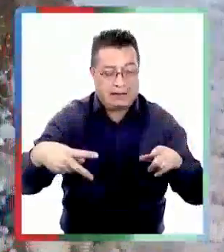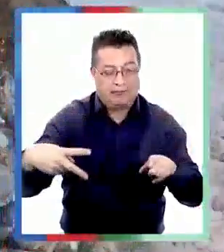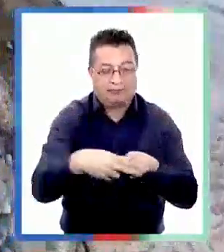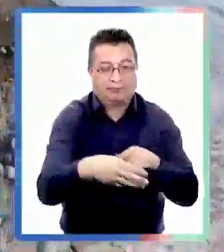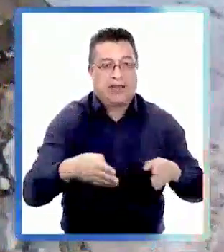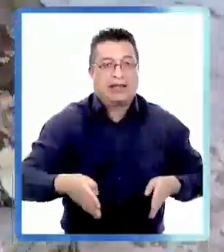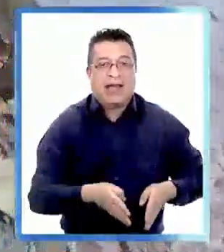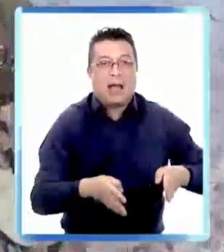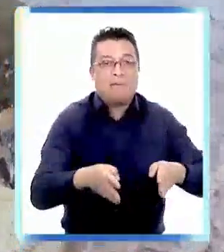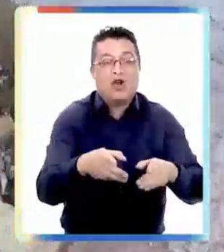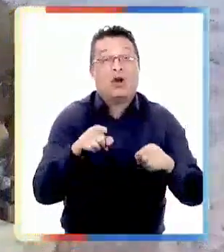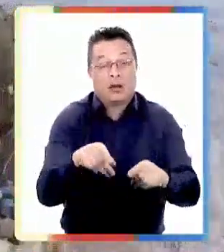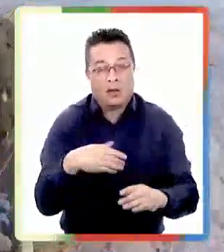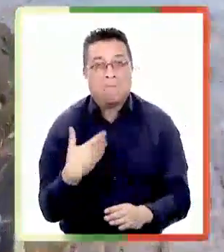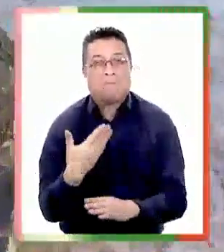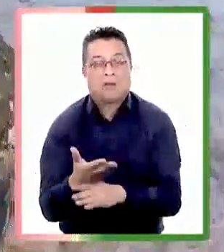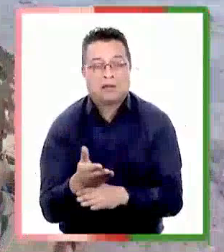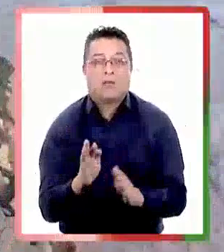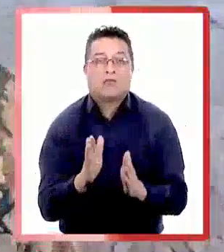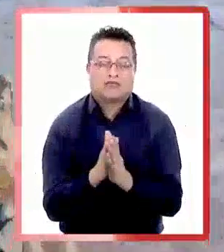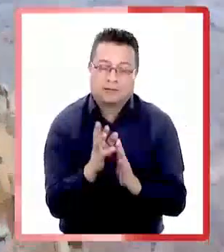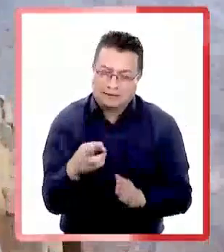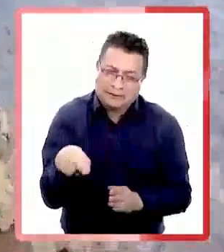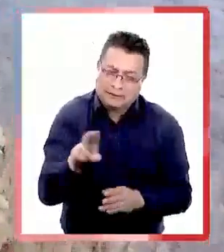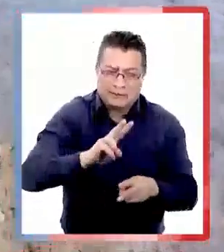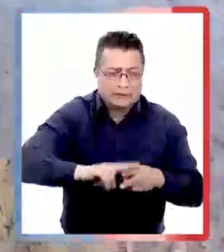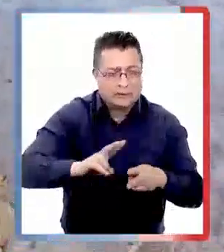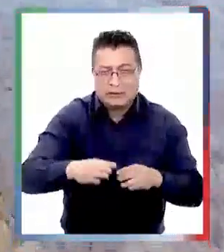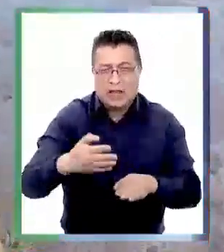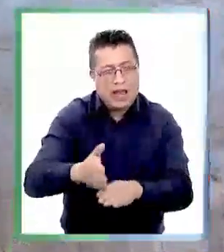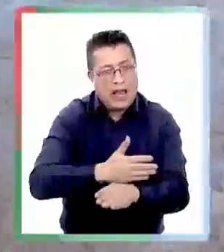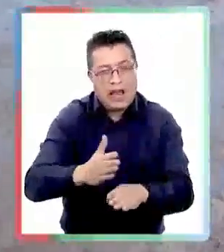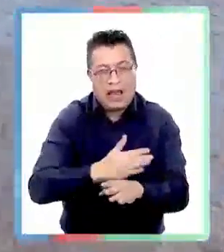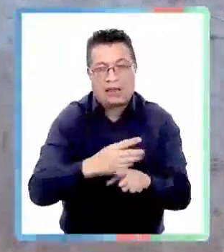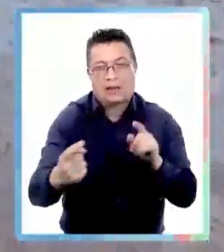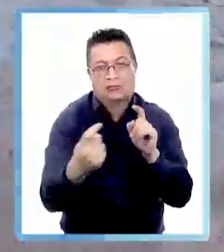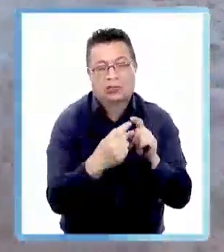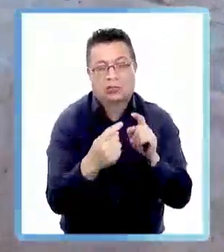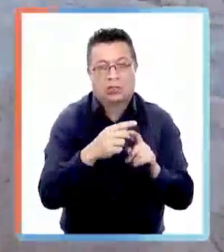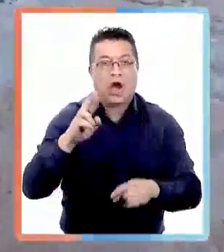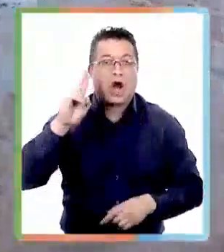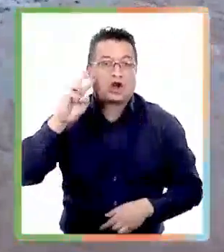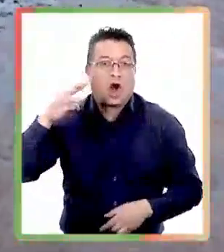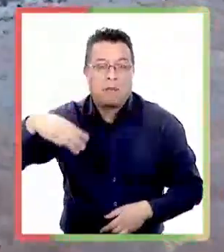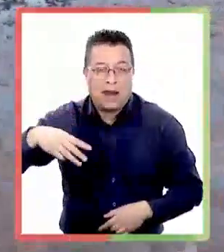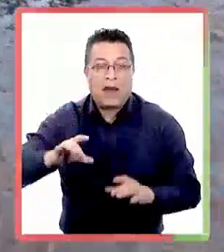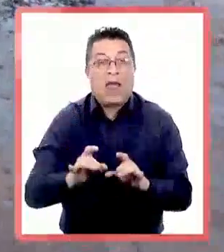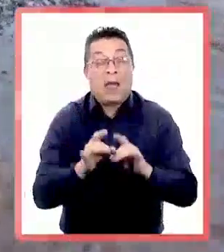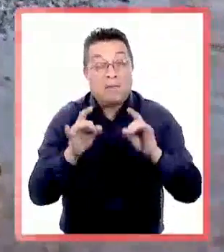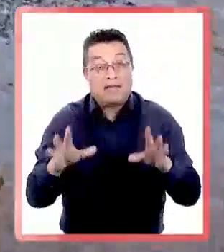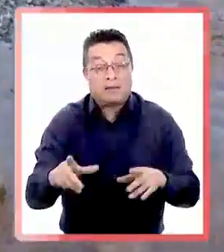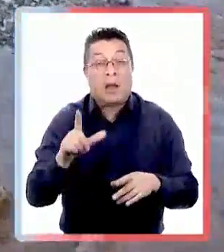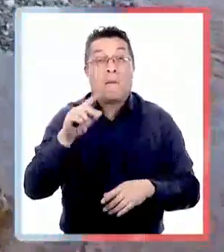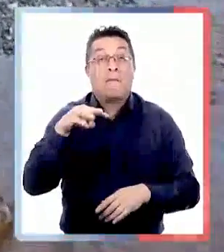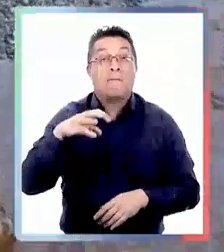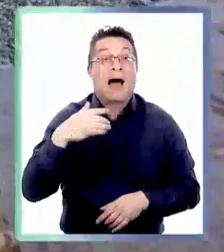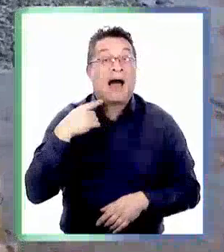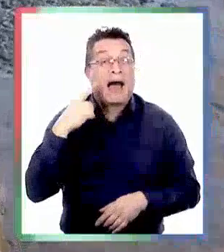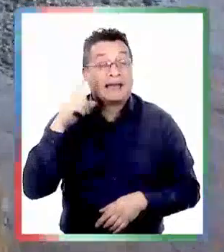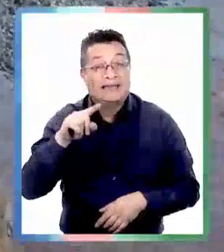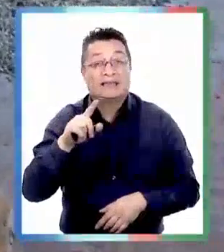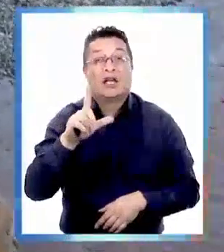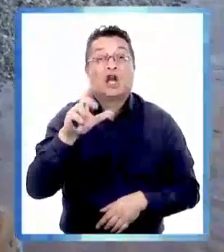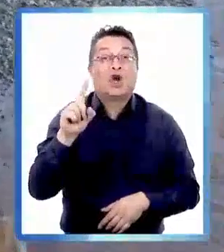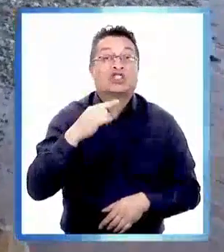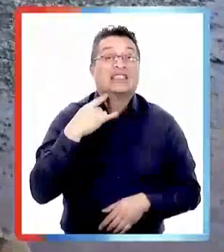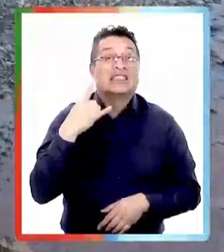solicitamos que se pueda restablecer lo antes posible la conectividad vial en la comuna Romeral especialmente entre los maquis y los queñes y los queñes y